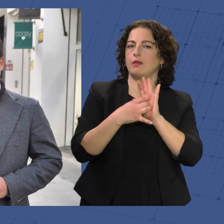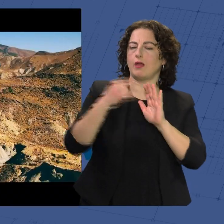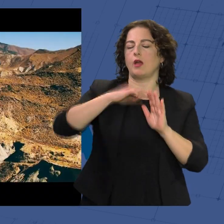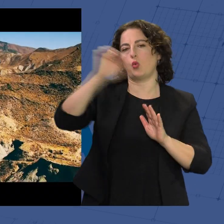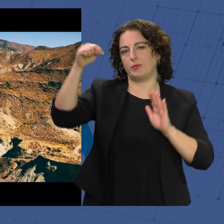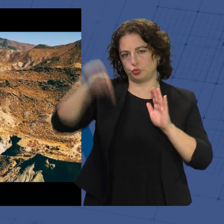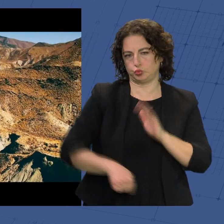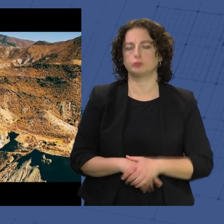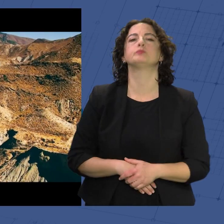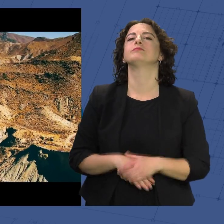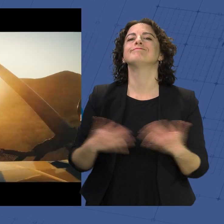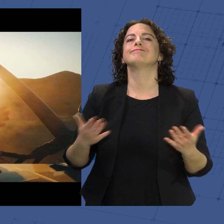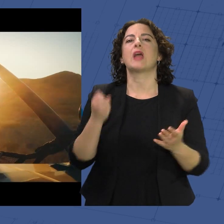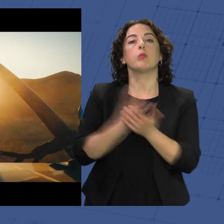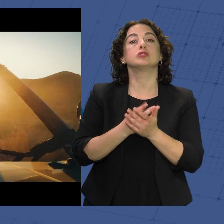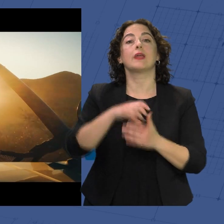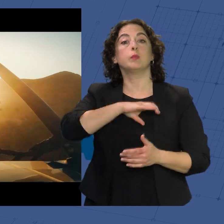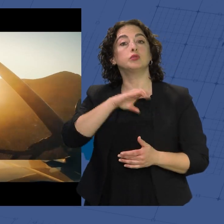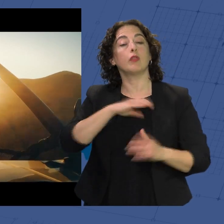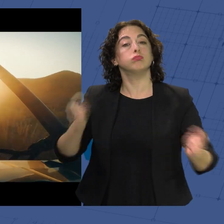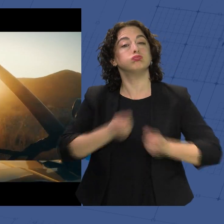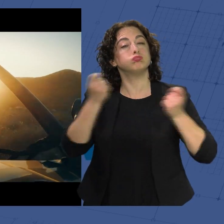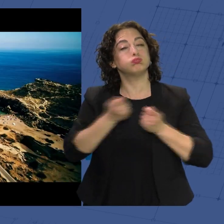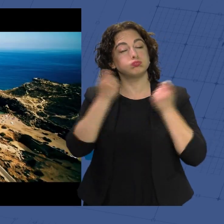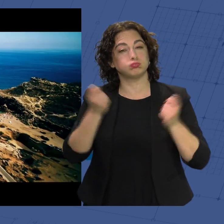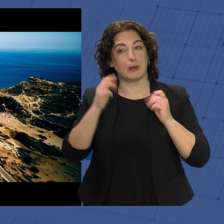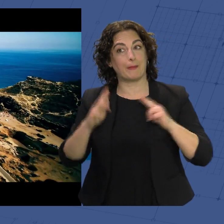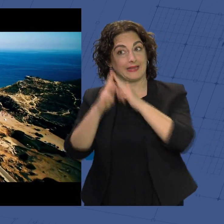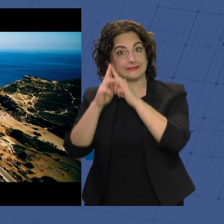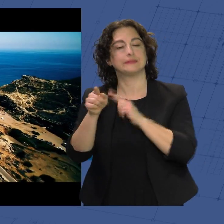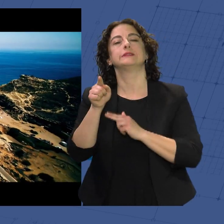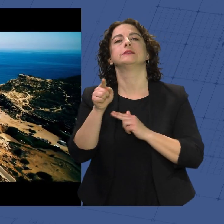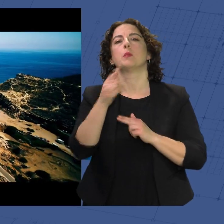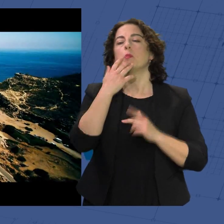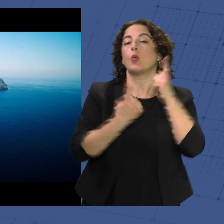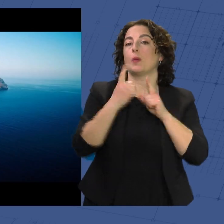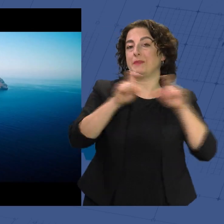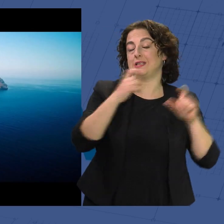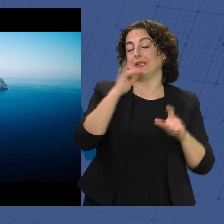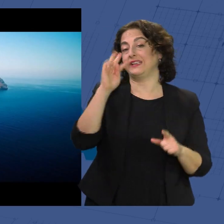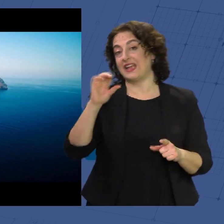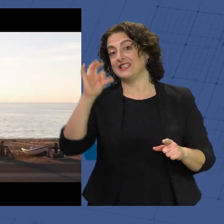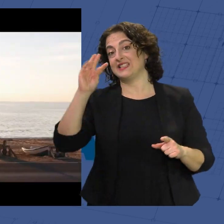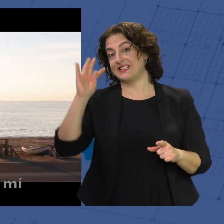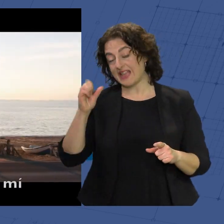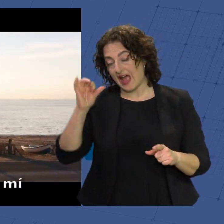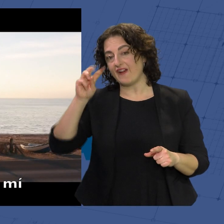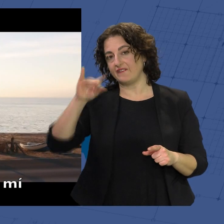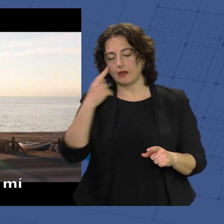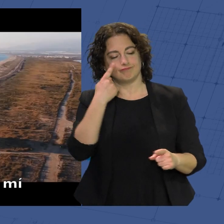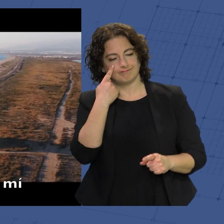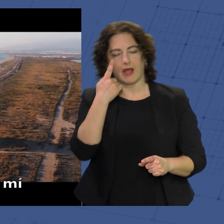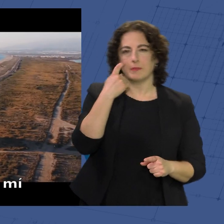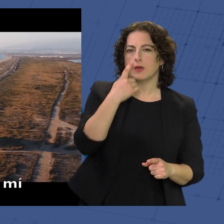europeo. La apuesta de la Diputación Provincial por la promoción del destino de París ha hecho que compañías como Transavia se hayan fijado en Almería y estén dispuestas a